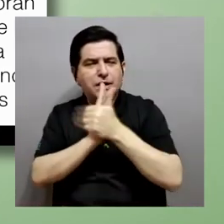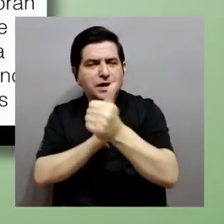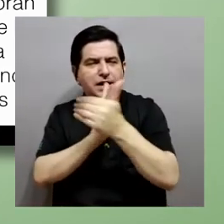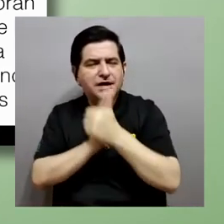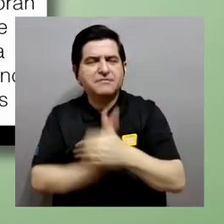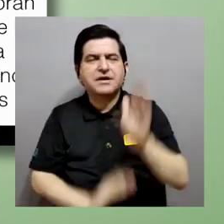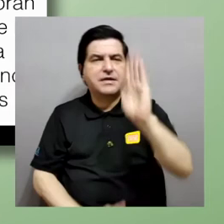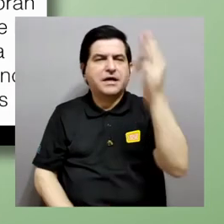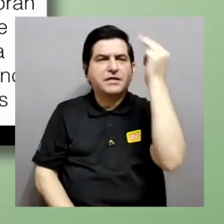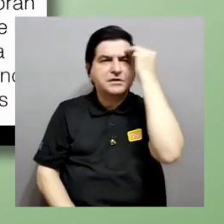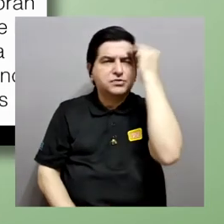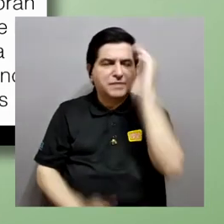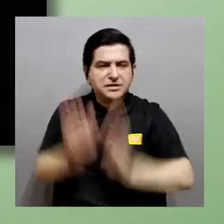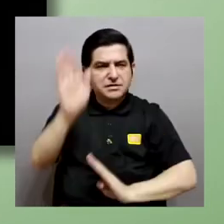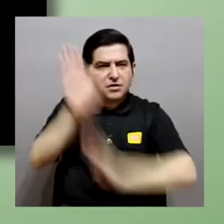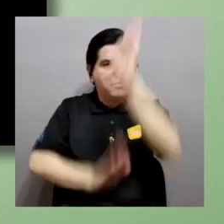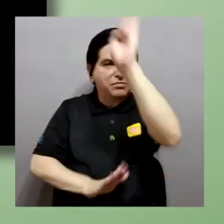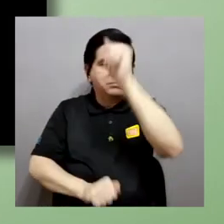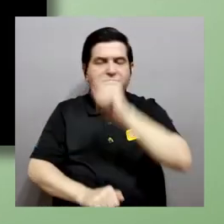escondido que hay en sus mentes